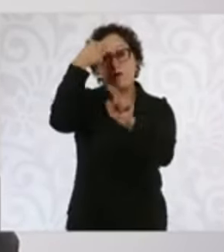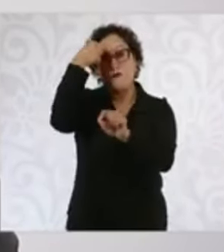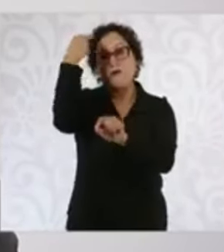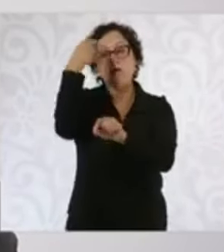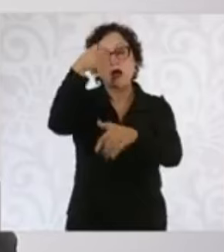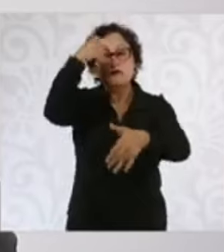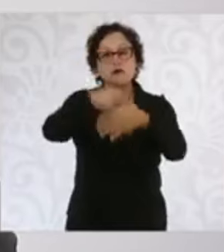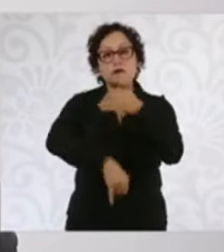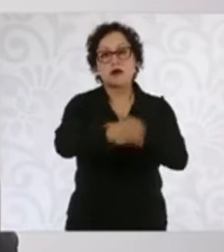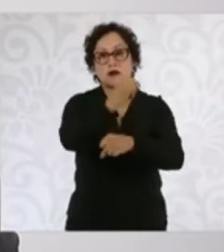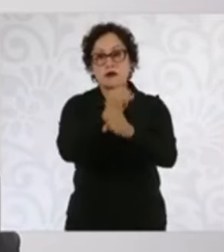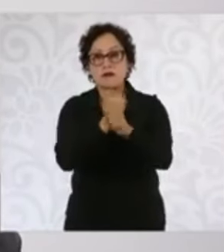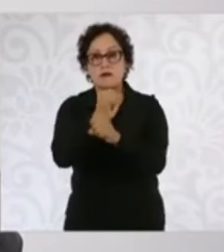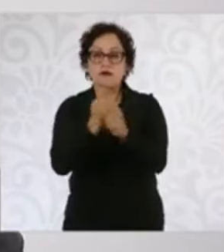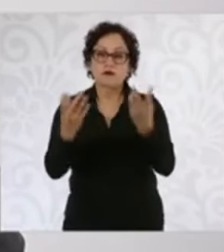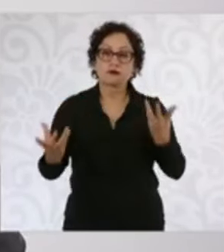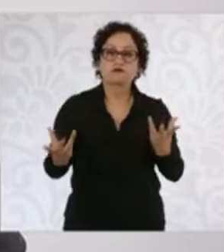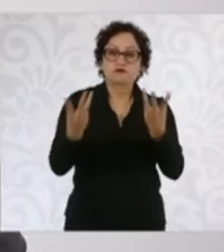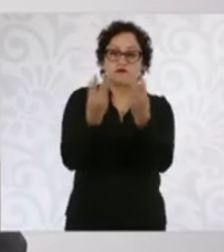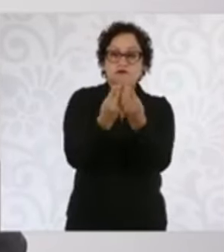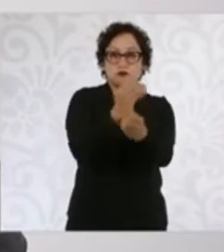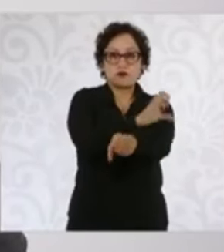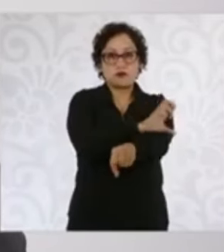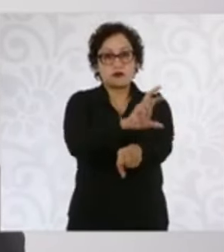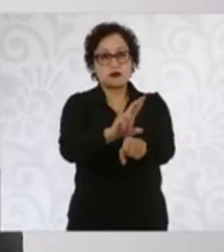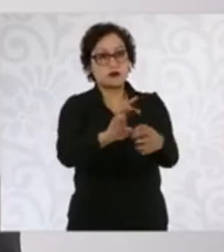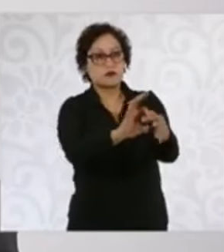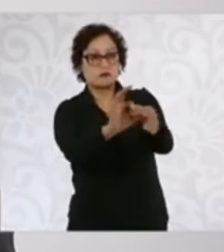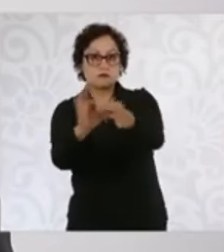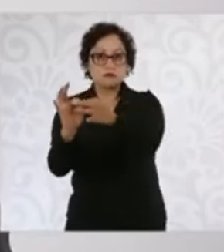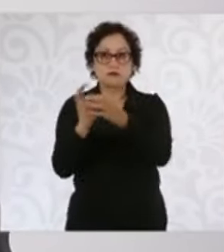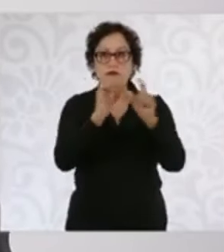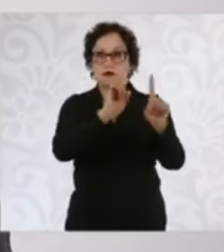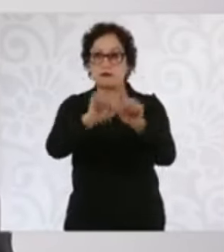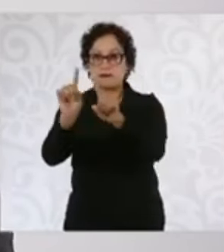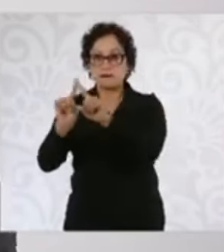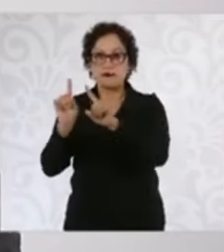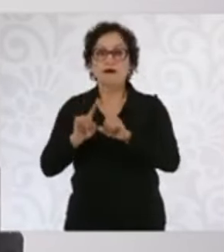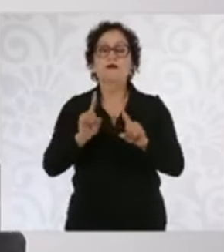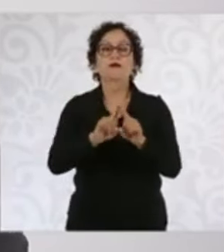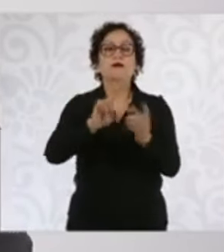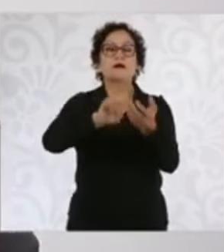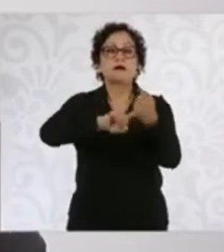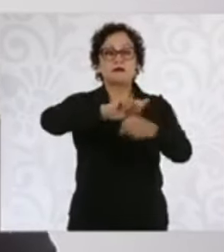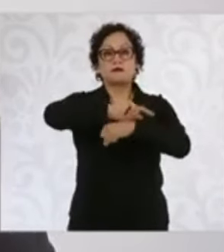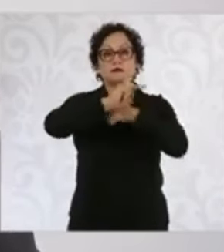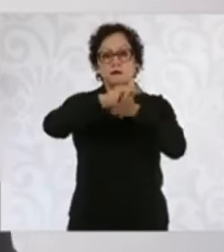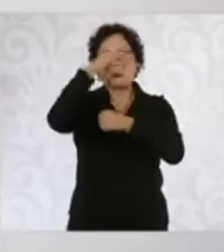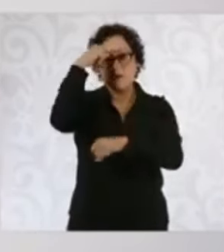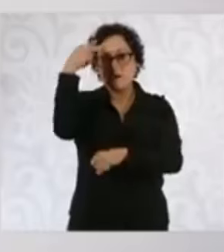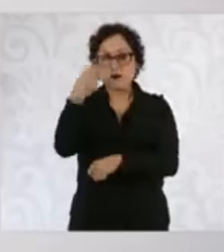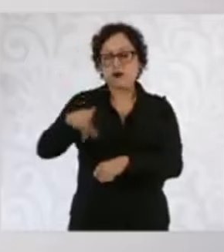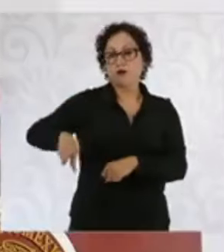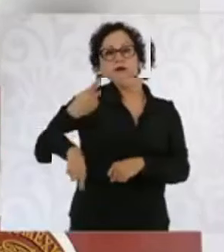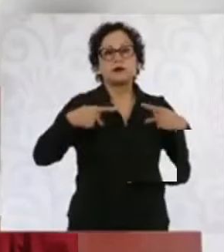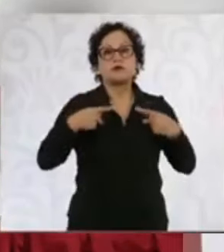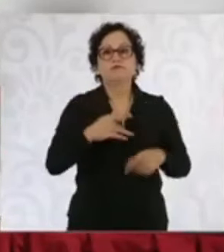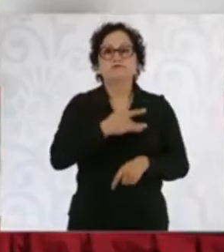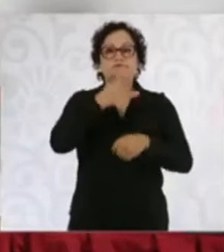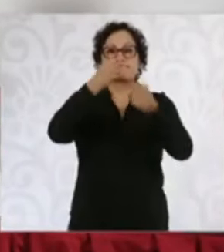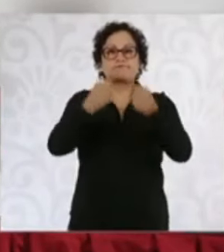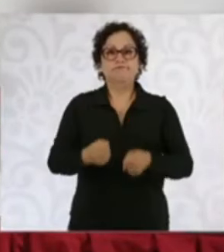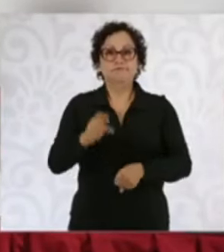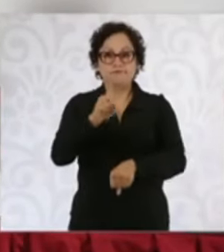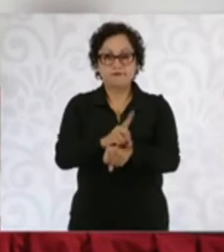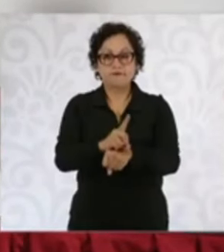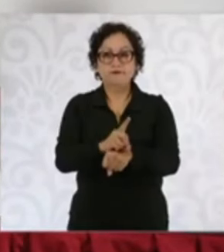y en una estrecha colaboración y coordinación entre las autoridades del Gobierno de México y las autoridades estatales. Bajo esta